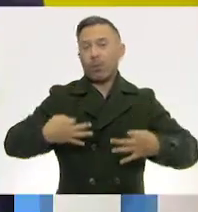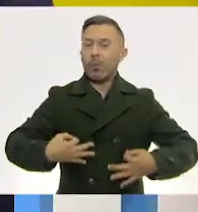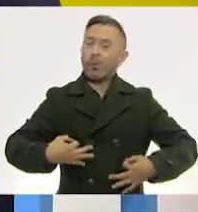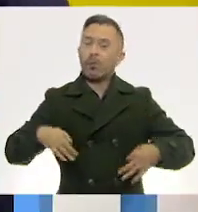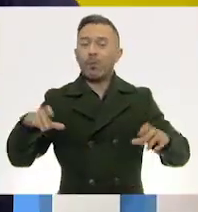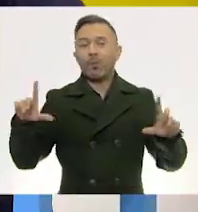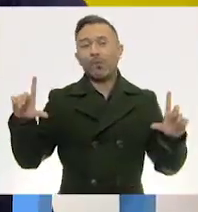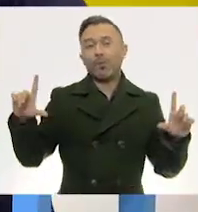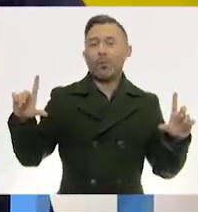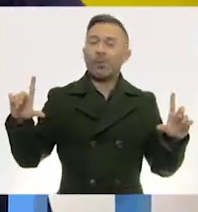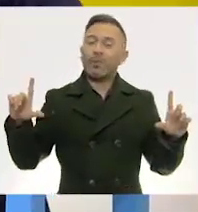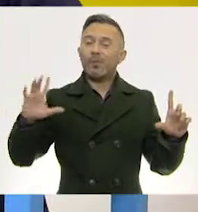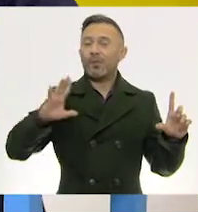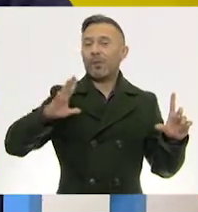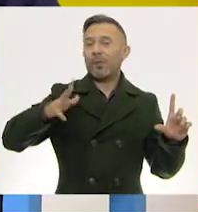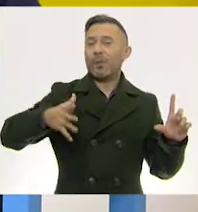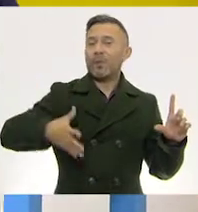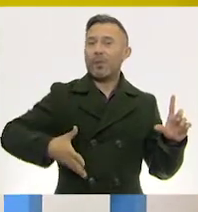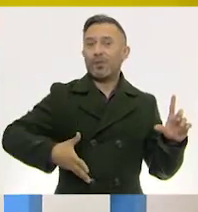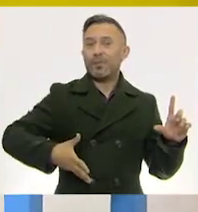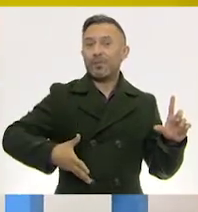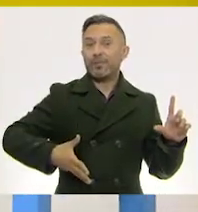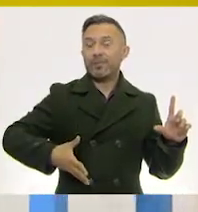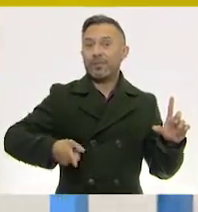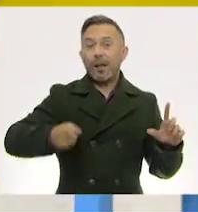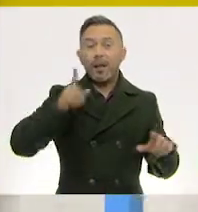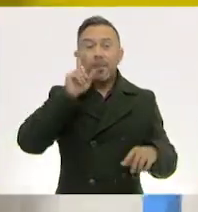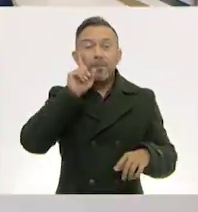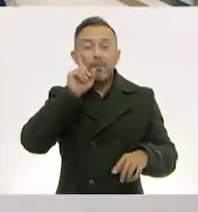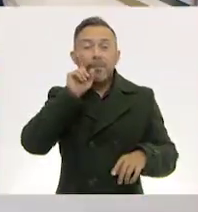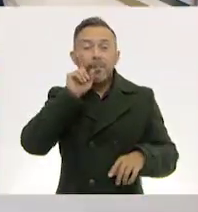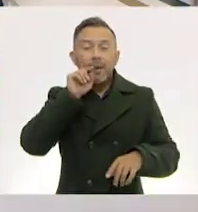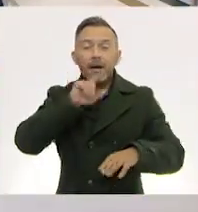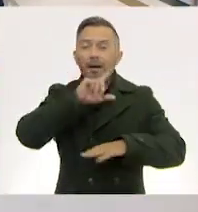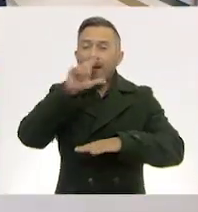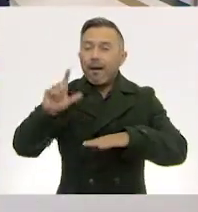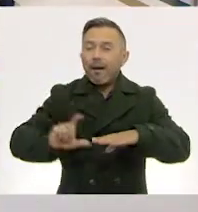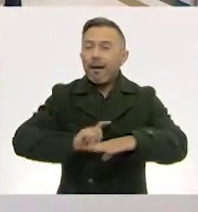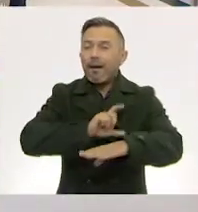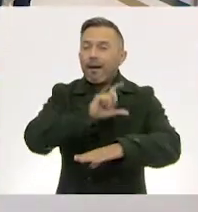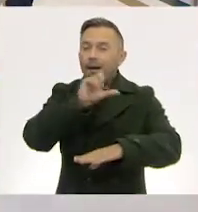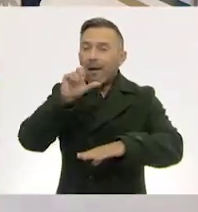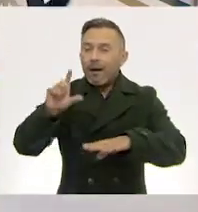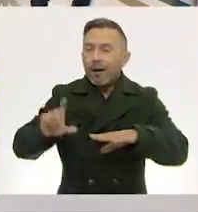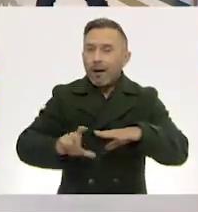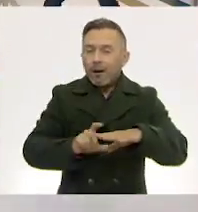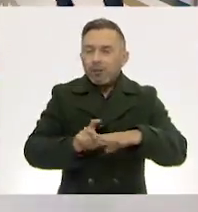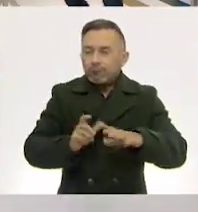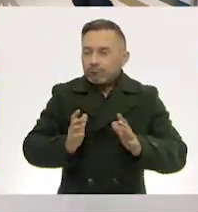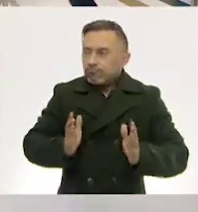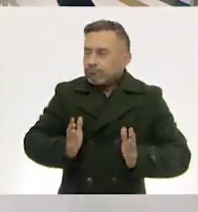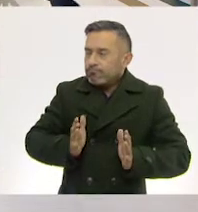Al correr de sus días llegó, sin saber por qué ni cómo, a la mesa de un